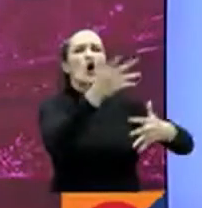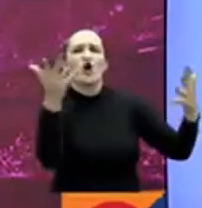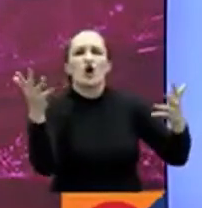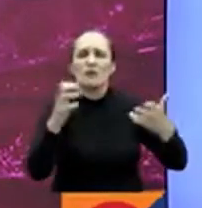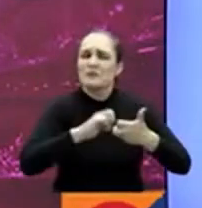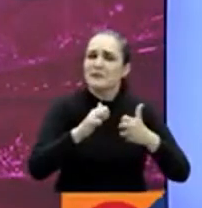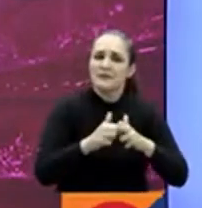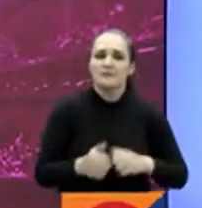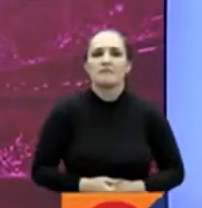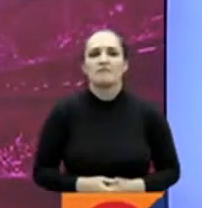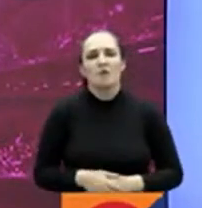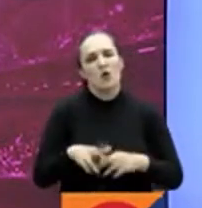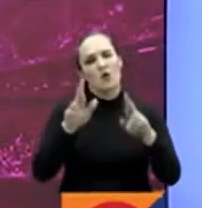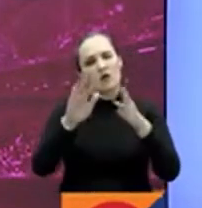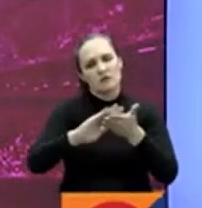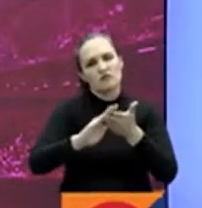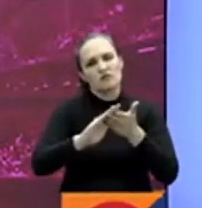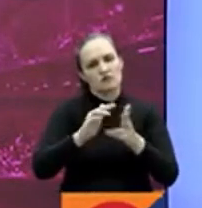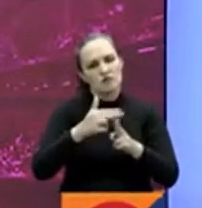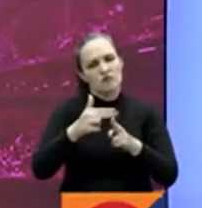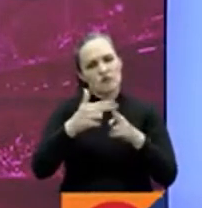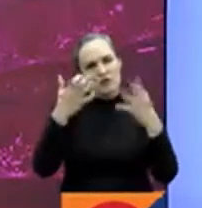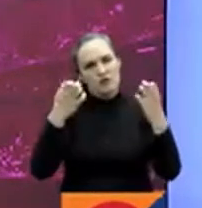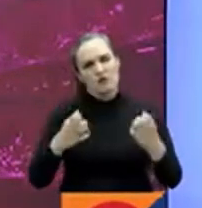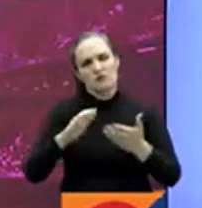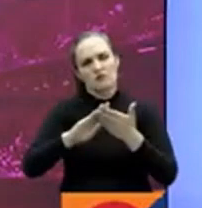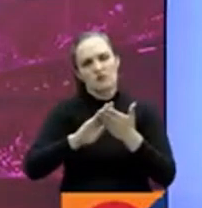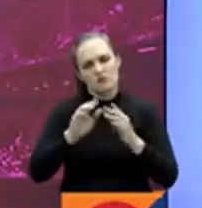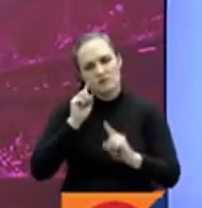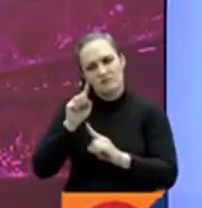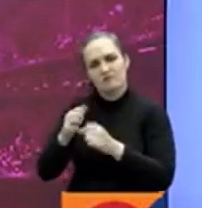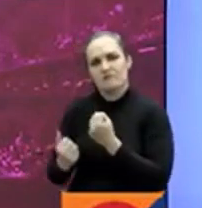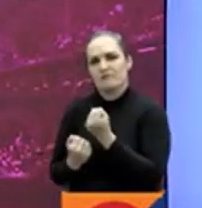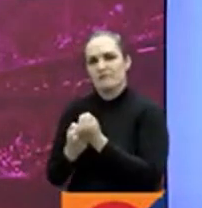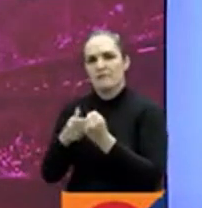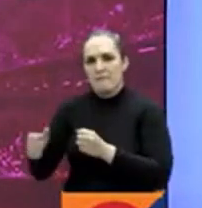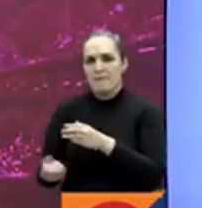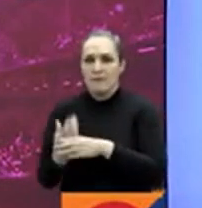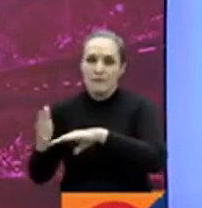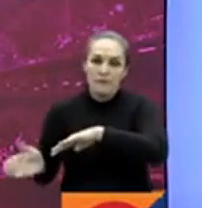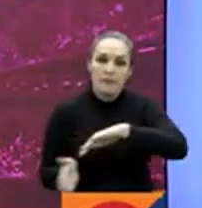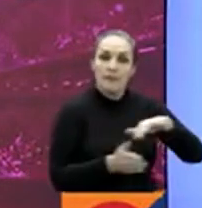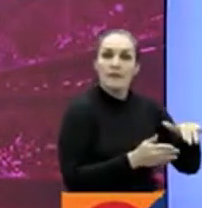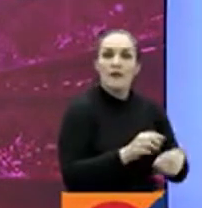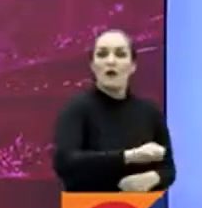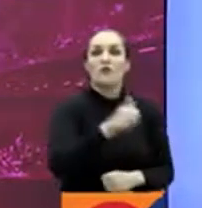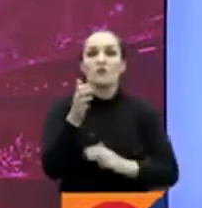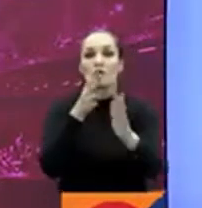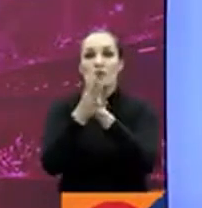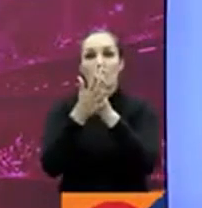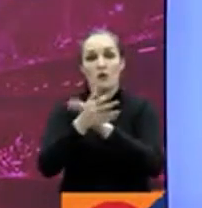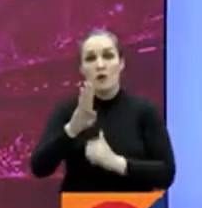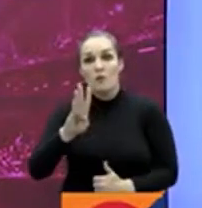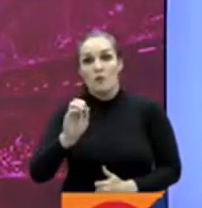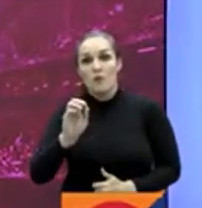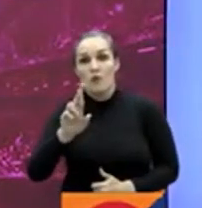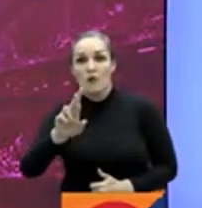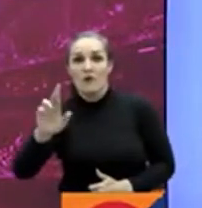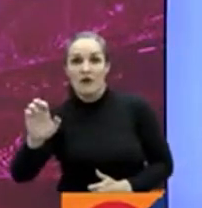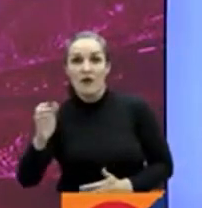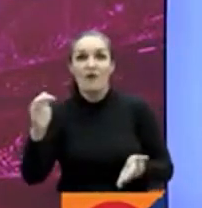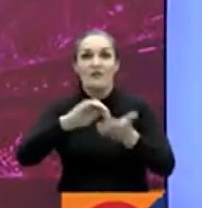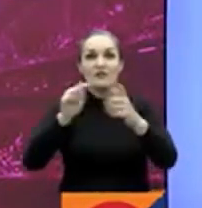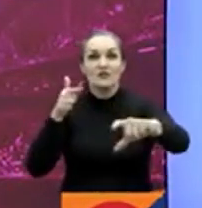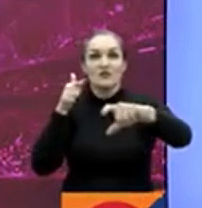Esperamos que se solucione pronto este incidente para el Deportivo Pasto. Y por otro lado, les contamos que Rafael Santos Borré volvió al gol en la